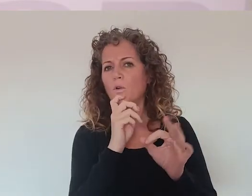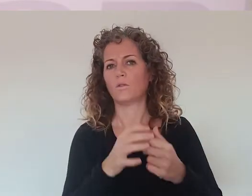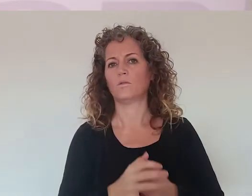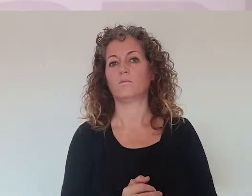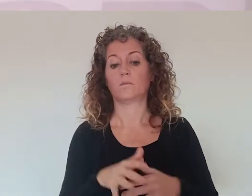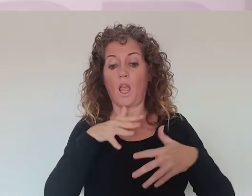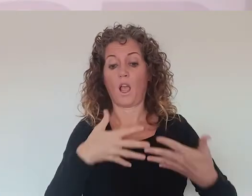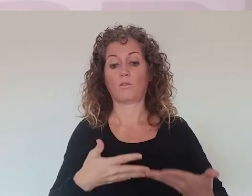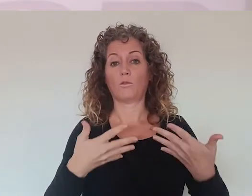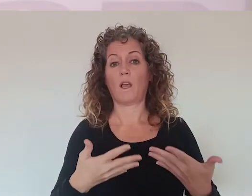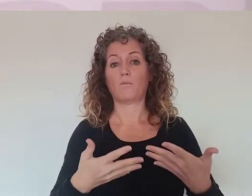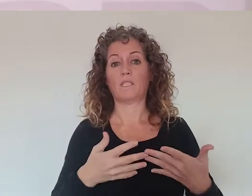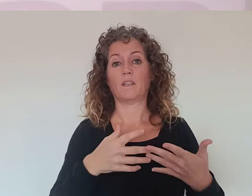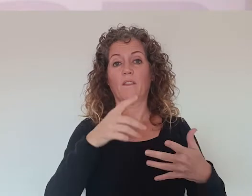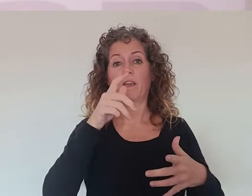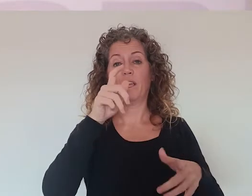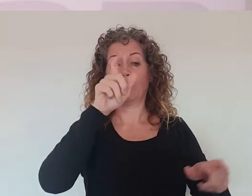el apoyo de otras personas, ¿no?